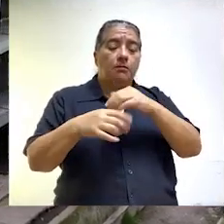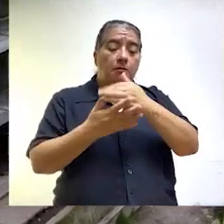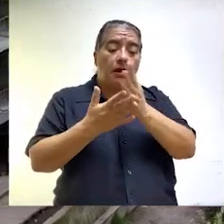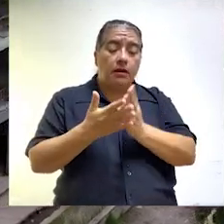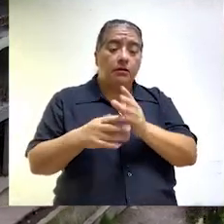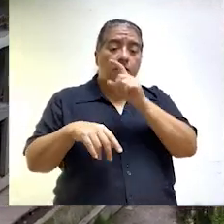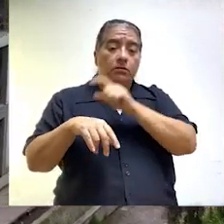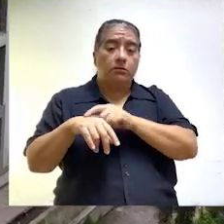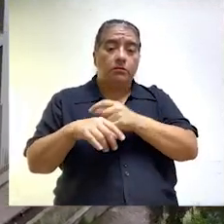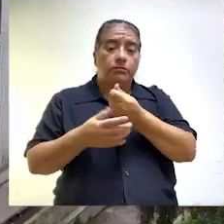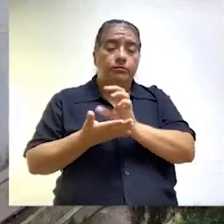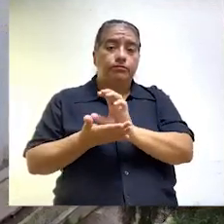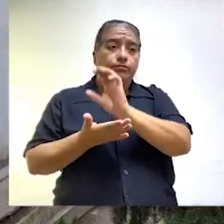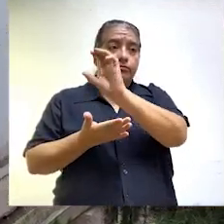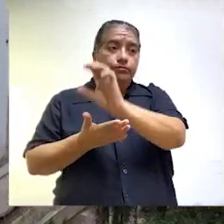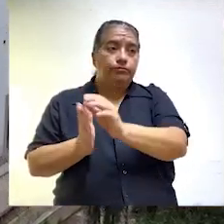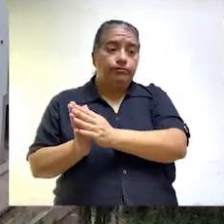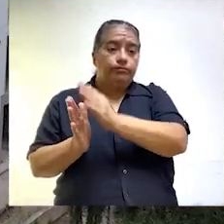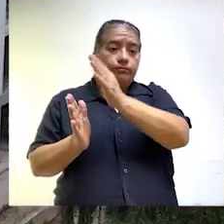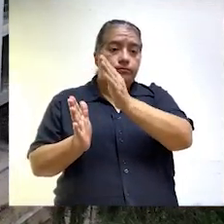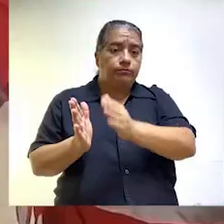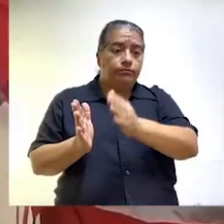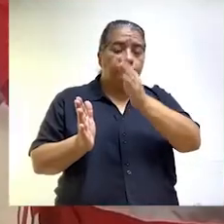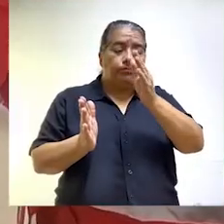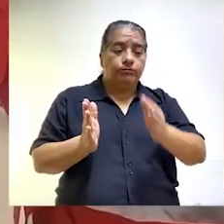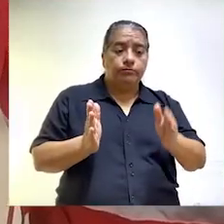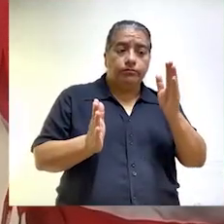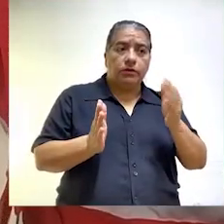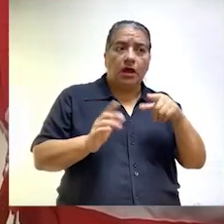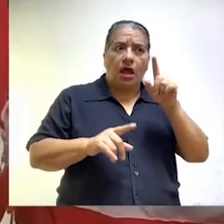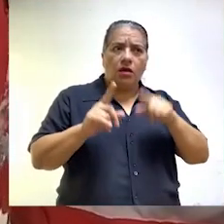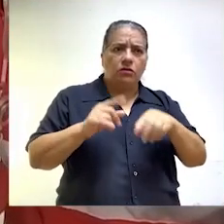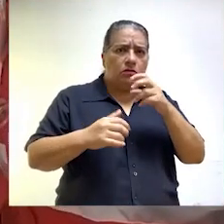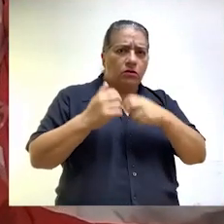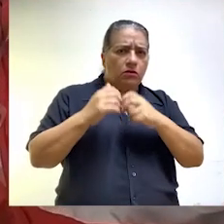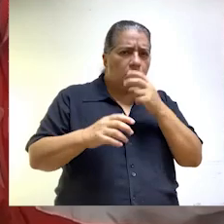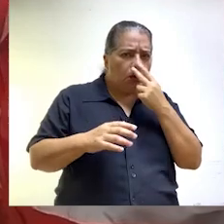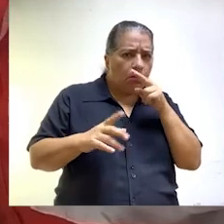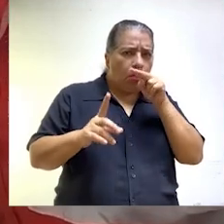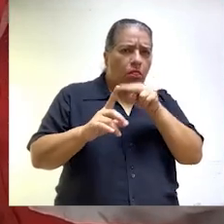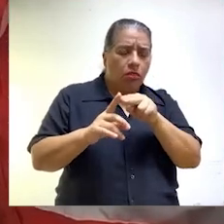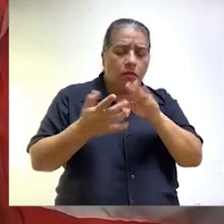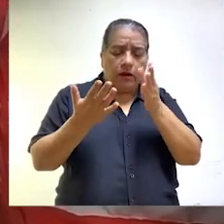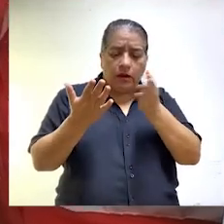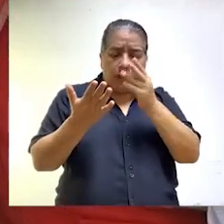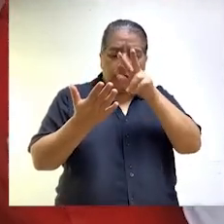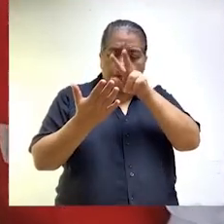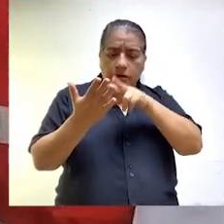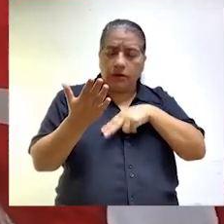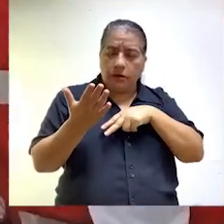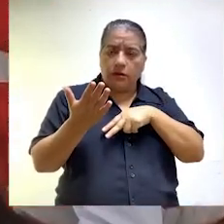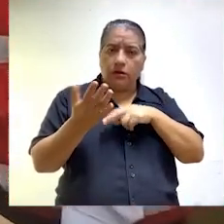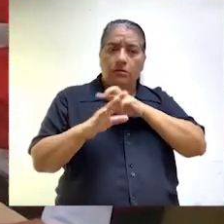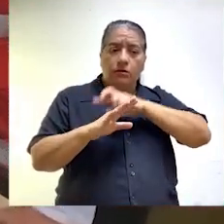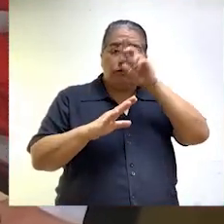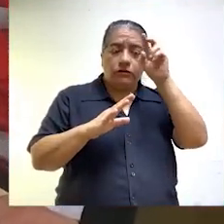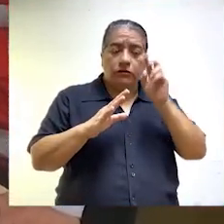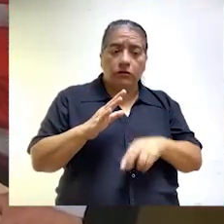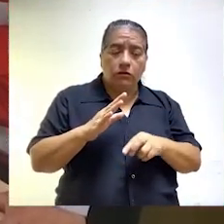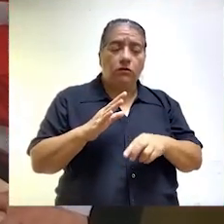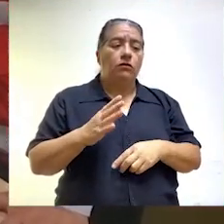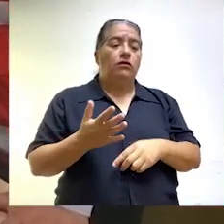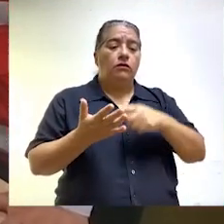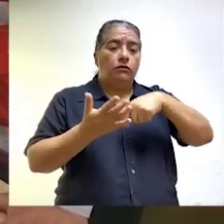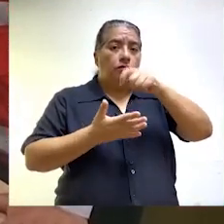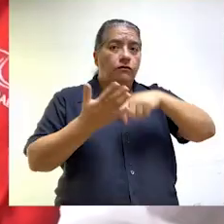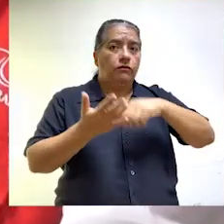del ciclo de inversión. Obviamente algunas han estado advirtiendo oportunamente algunas deficiencias en el expediente técnico, también en el